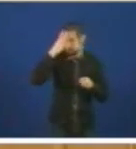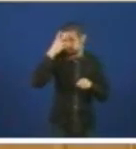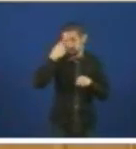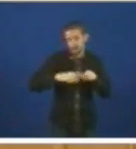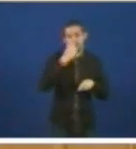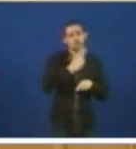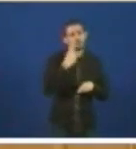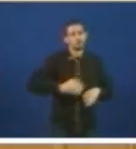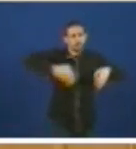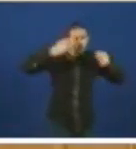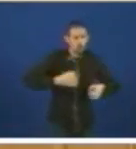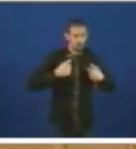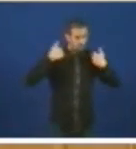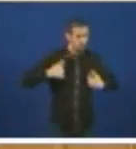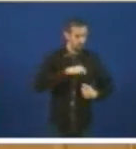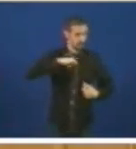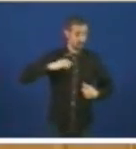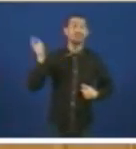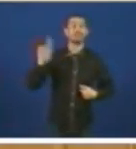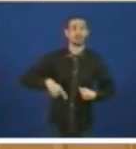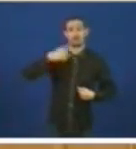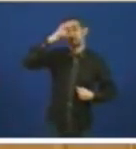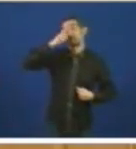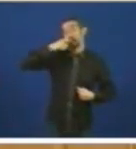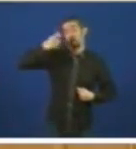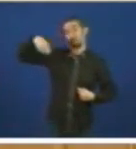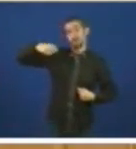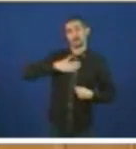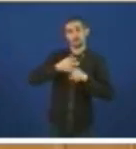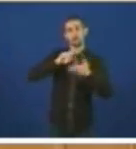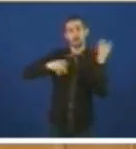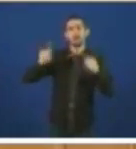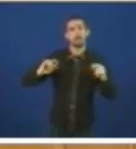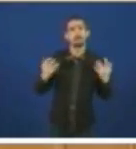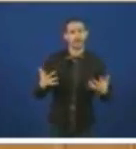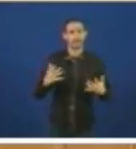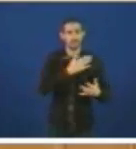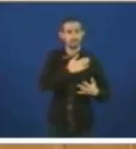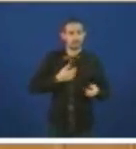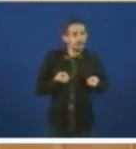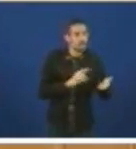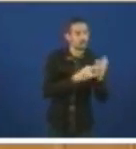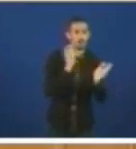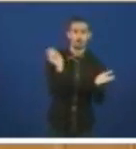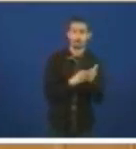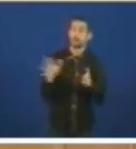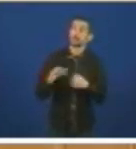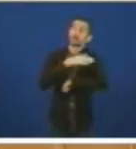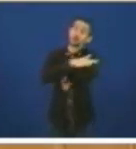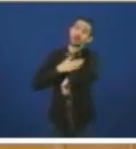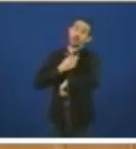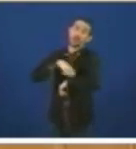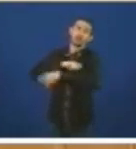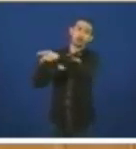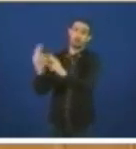Asunta temos presa e lle digo que non nos gusta que o goberno de España teña dúdas al respecto queremos da